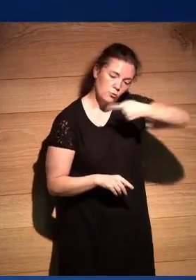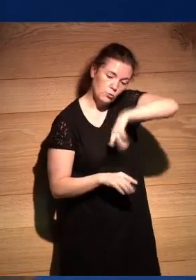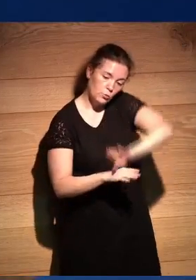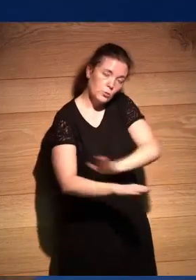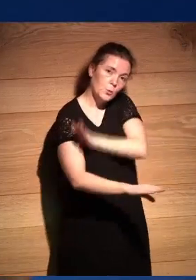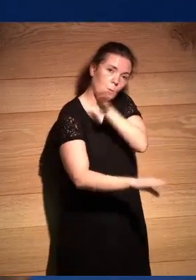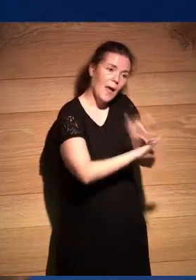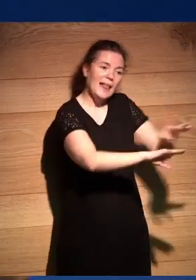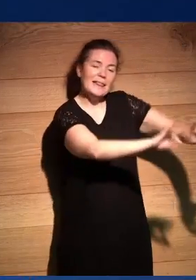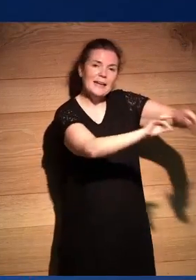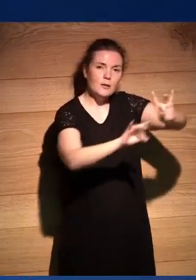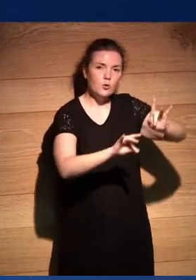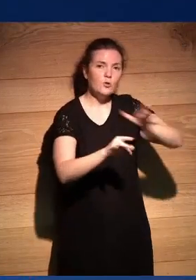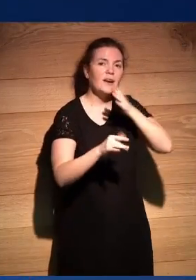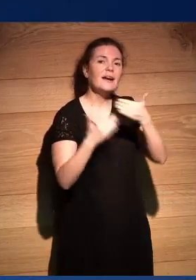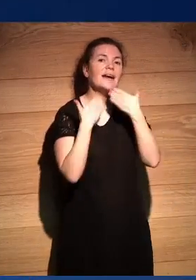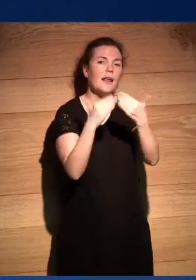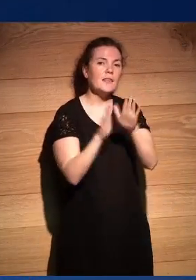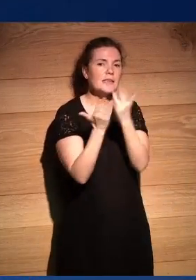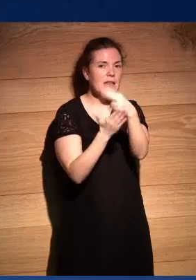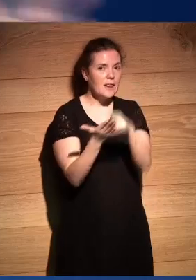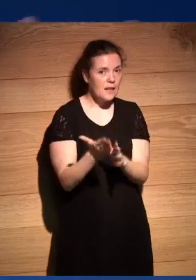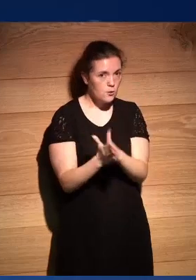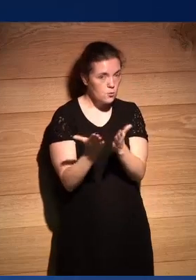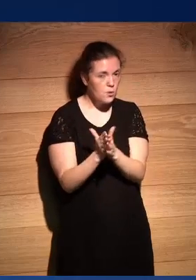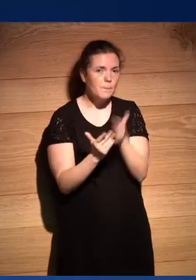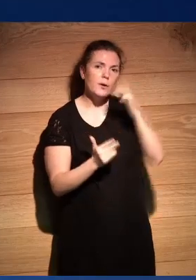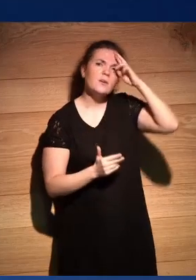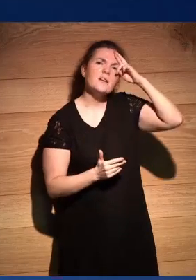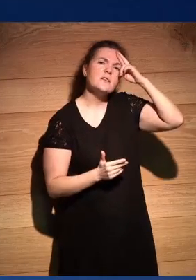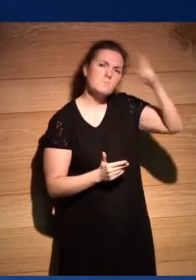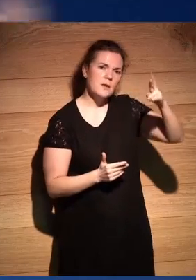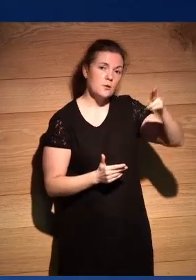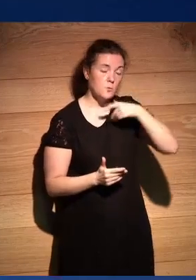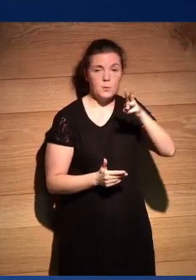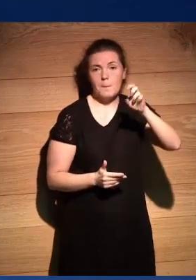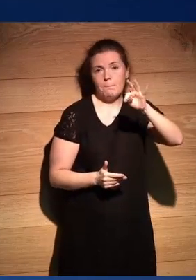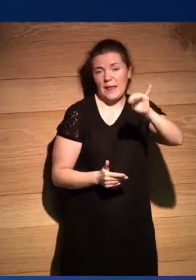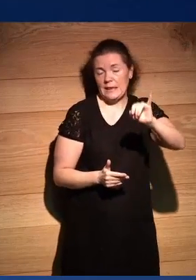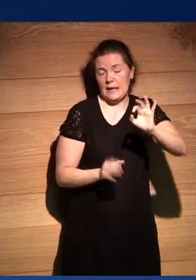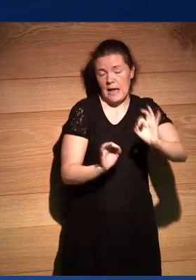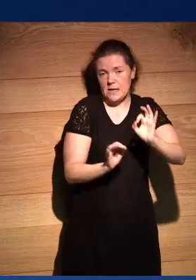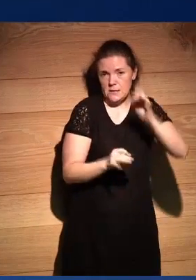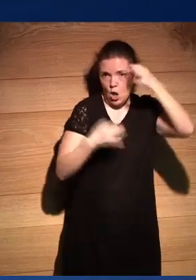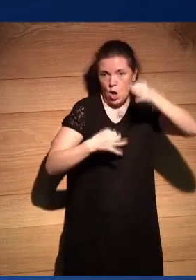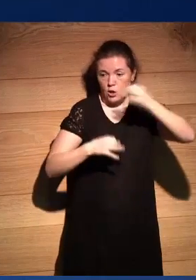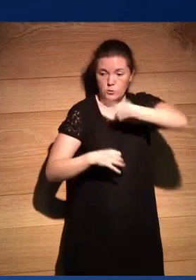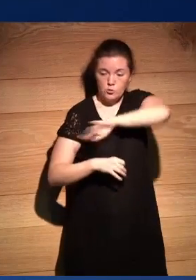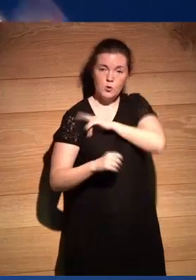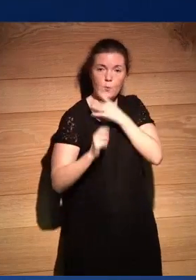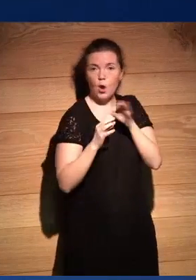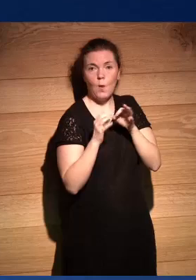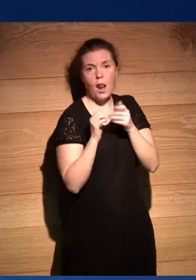territorio a través de la literatura con el mayor respeto posible por razones obvias en el caso de Paty y por osmosis en nuestro caso